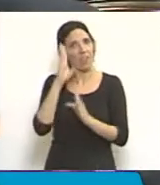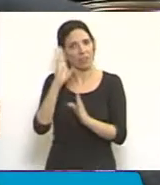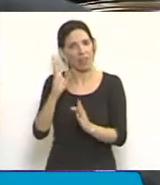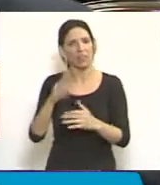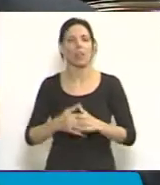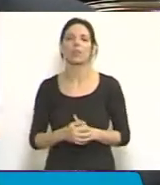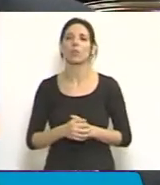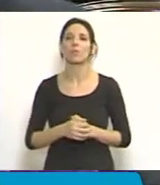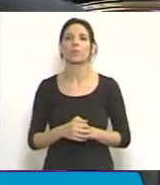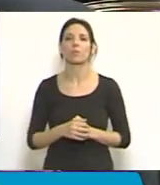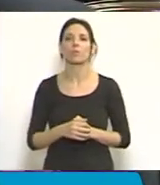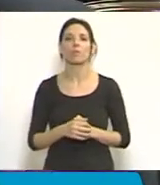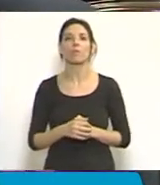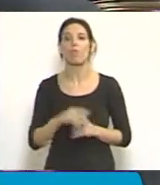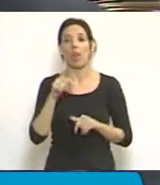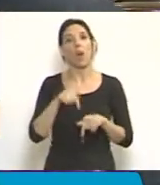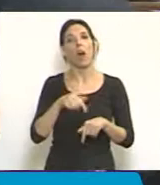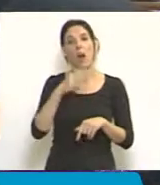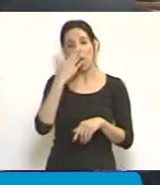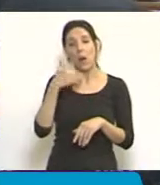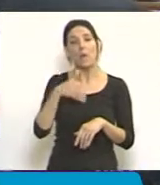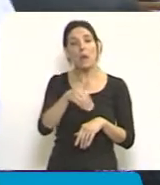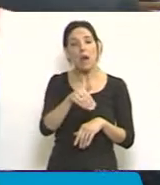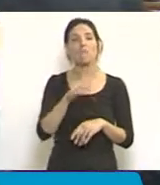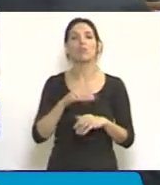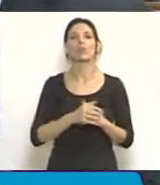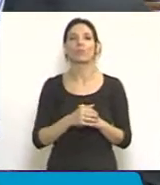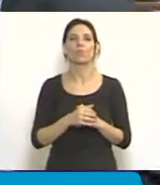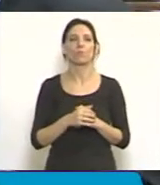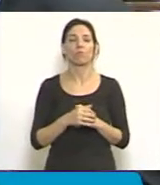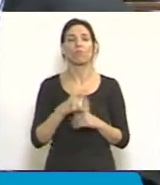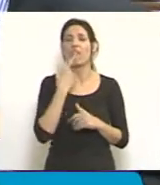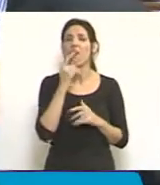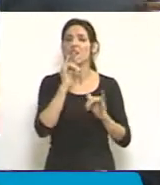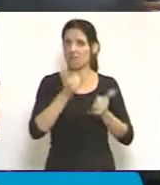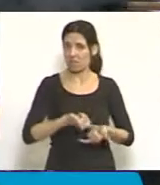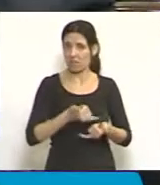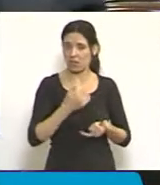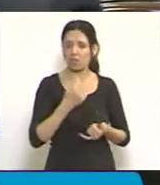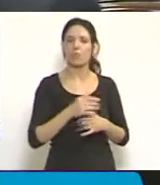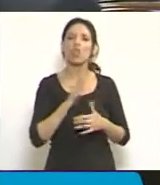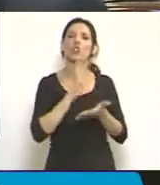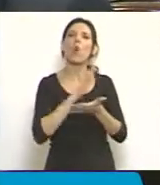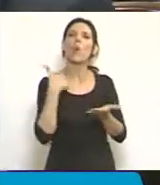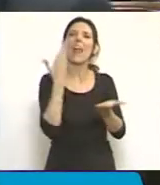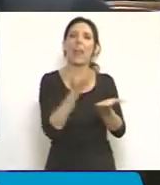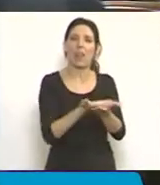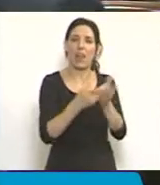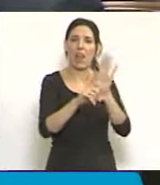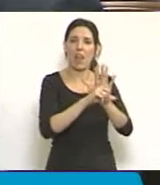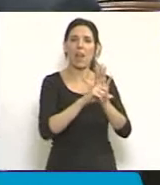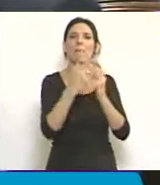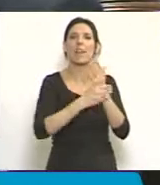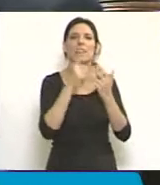negativamente. Vamos a acompañar en general el proyecto sobre la ley del Ministerio